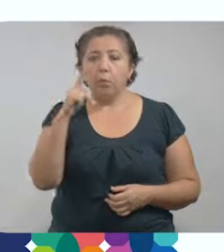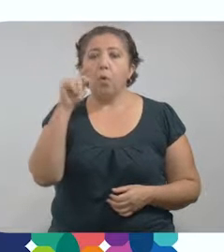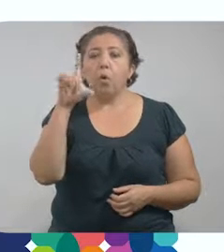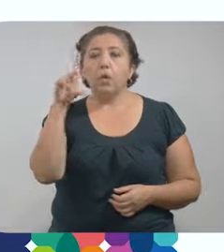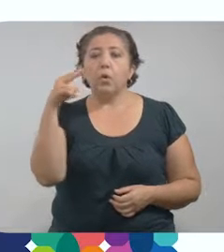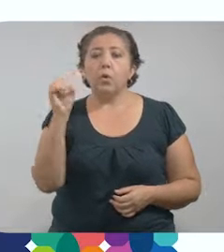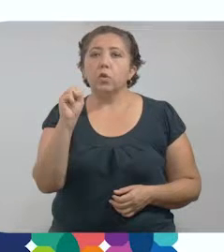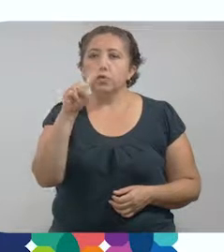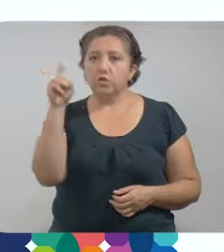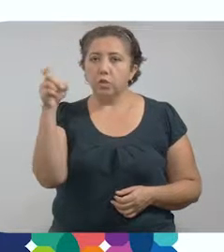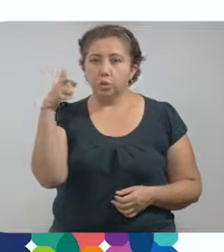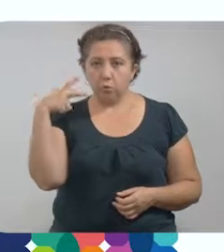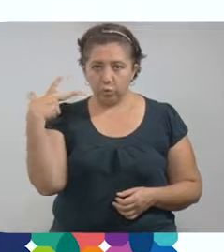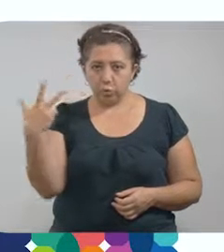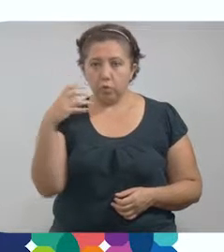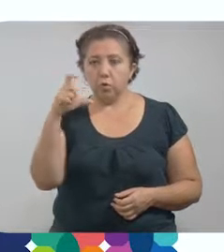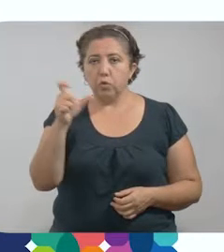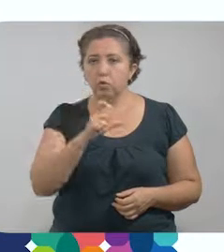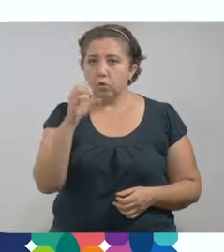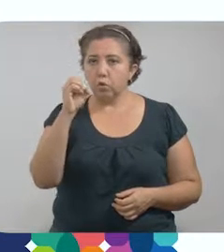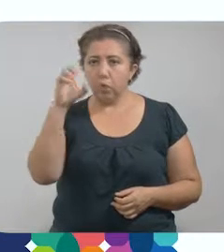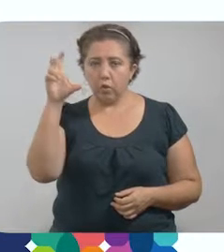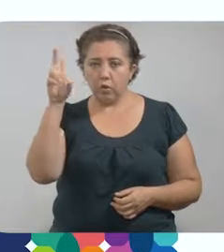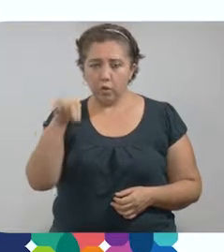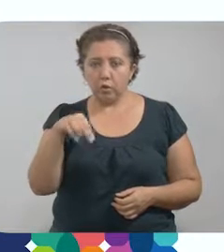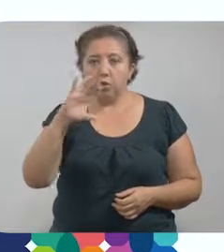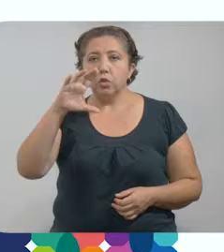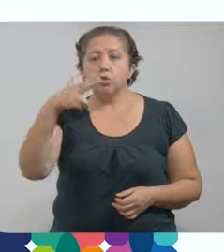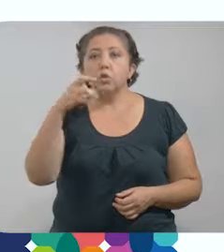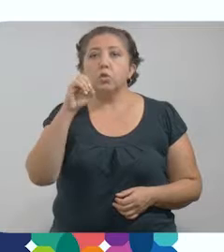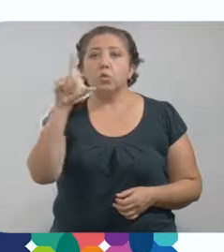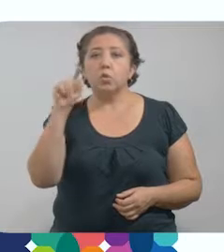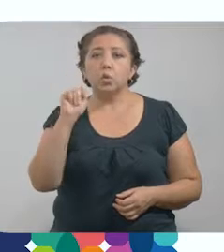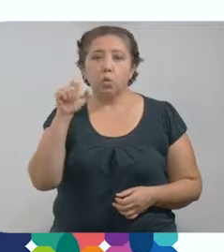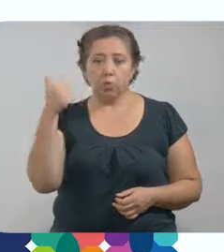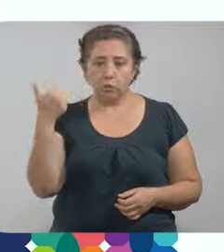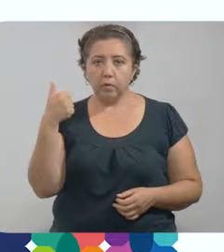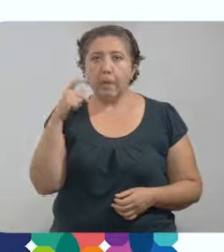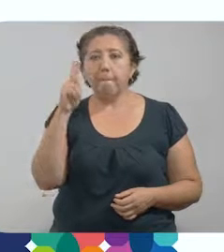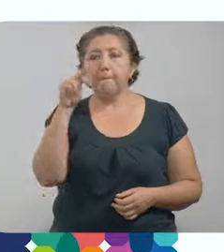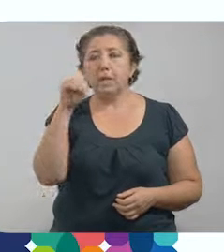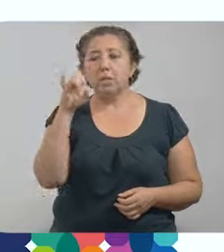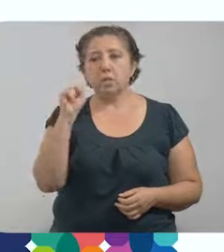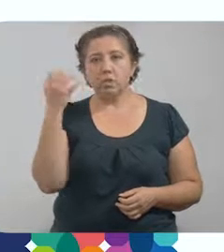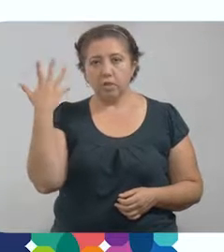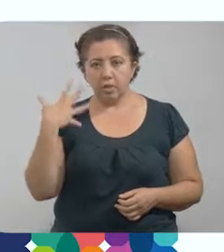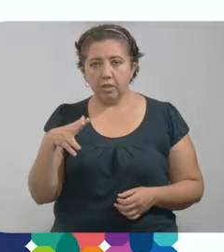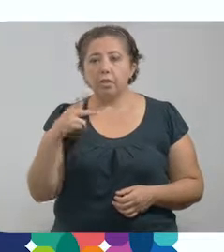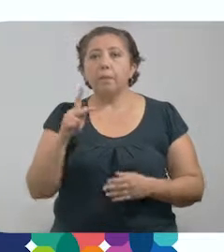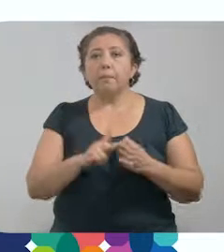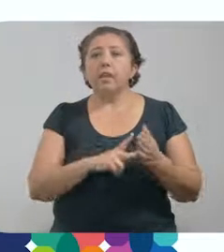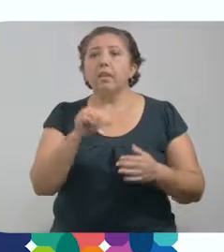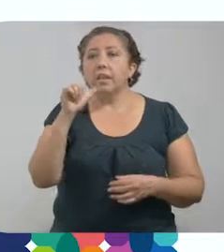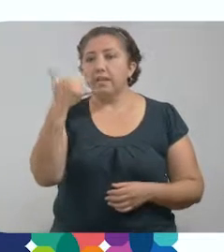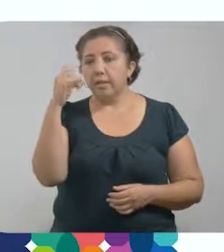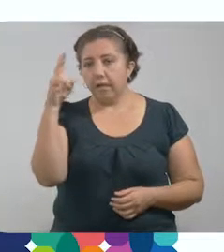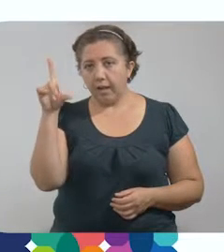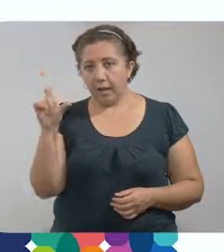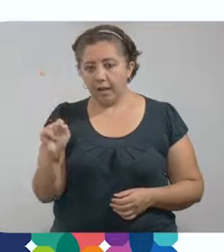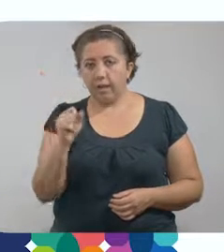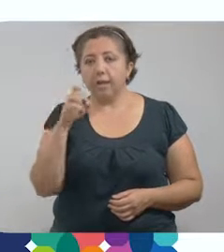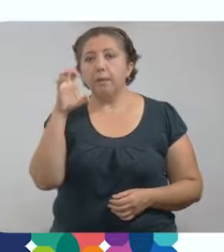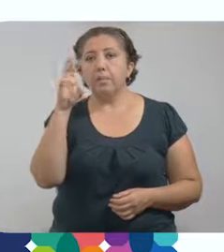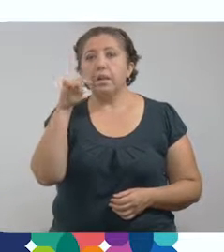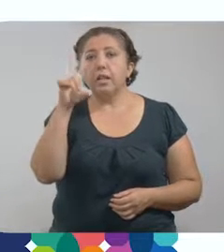Polígono 108, Xoclán, La Reja y Cholul con 11 casos, Pensiones con 10 y Plan de Ayala, Brisas del Norte,